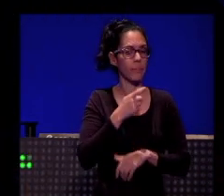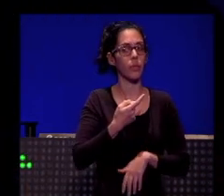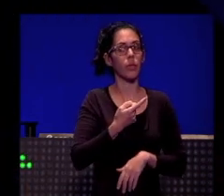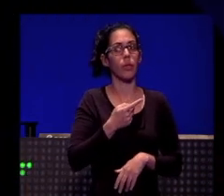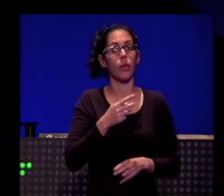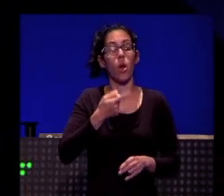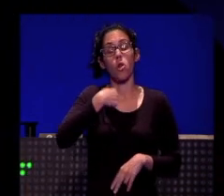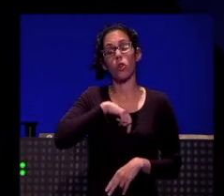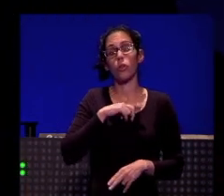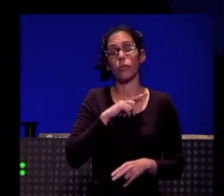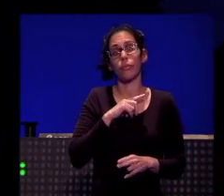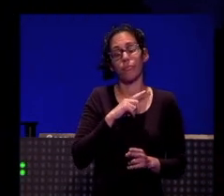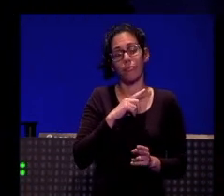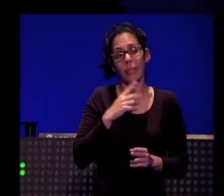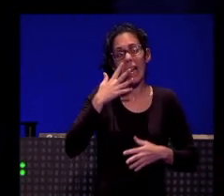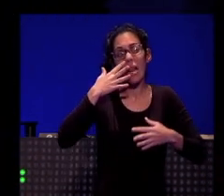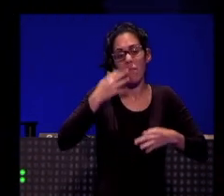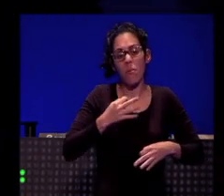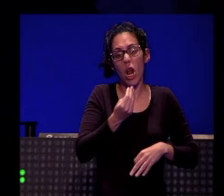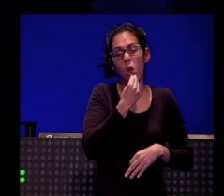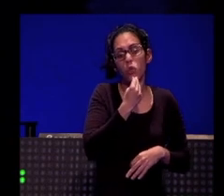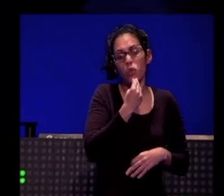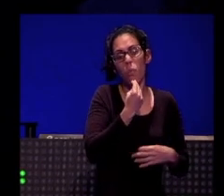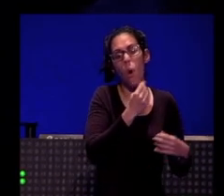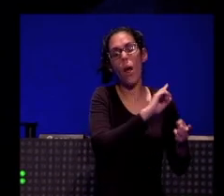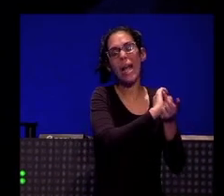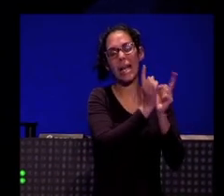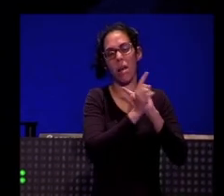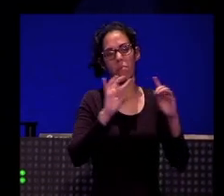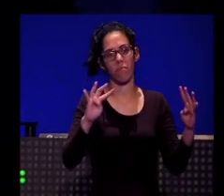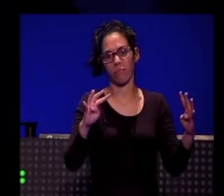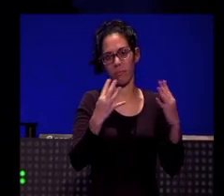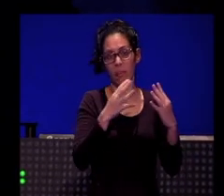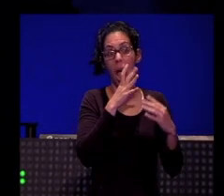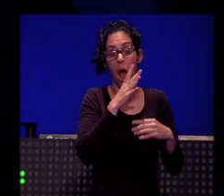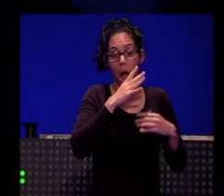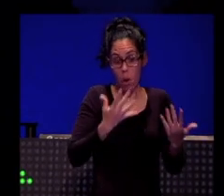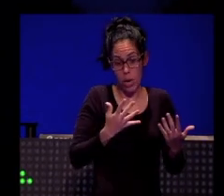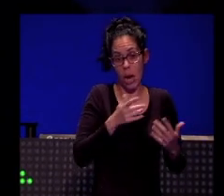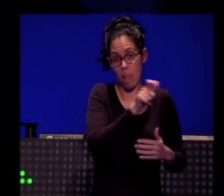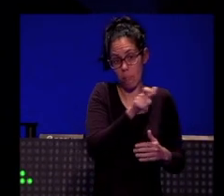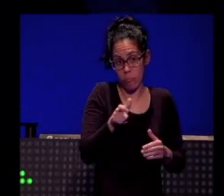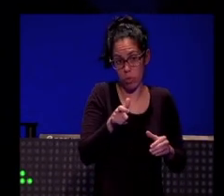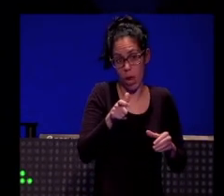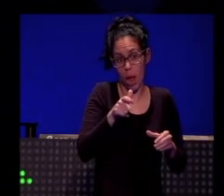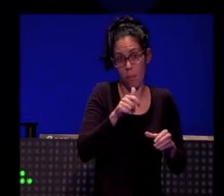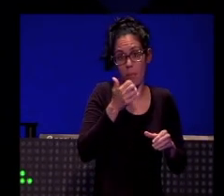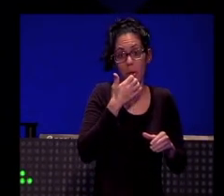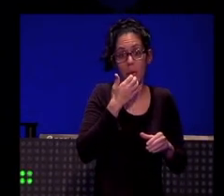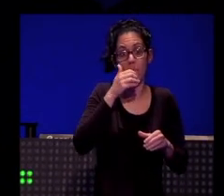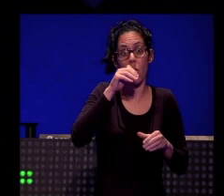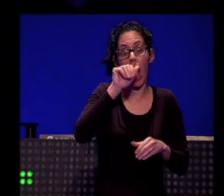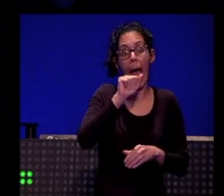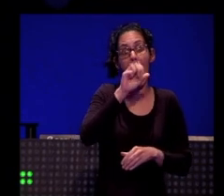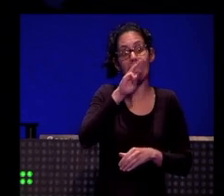muchísimo. Eso es lo que ahora vemos. Que a lo mejor la gente nos consume más contenido a través de A3 Player, que es